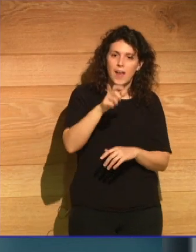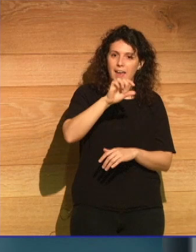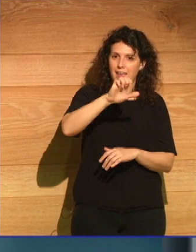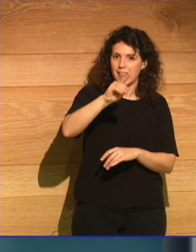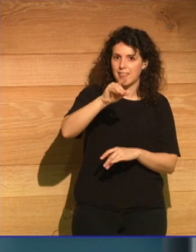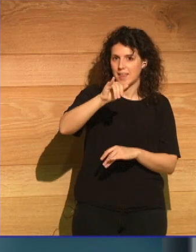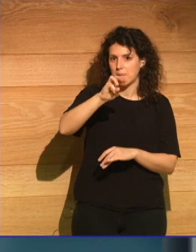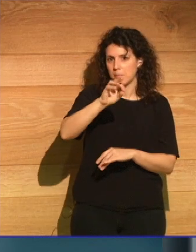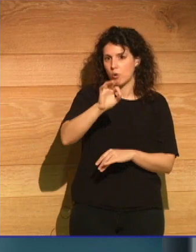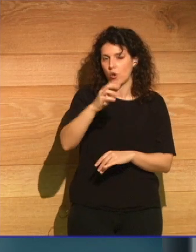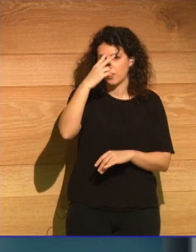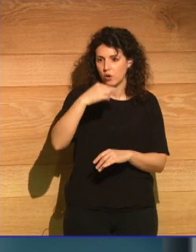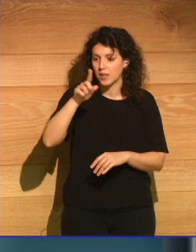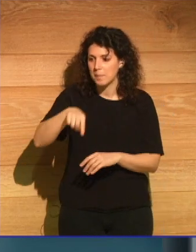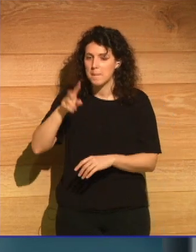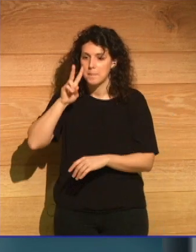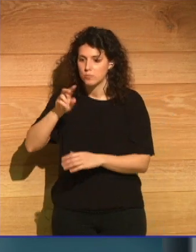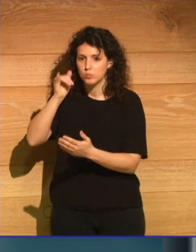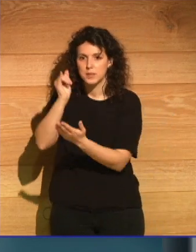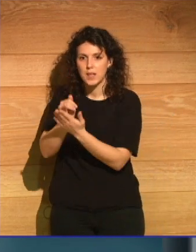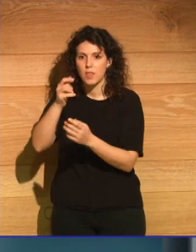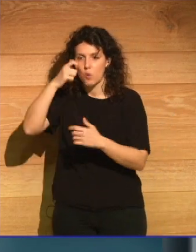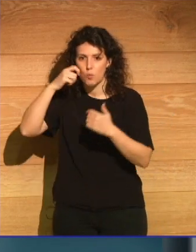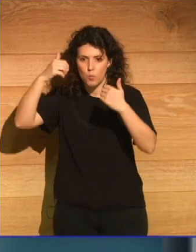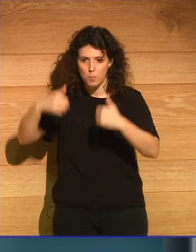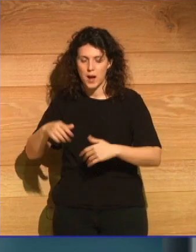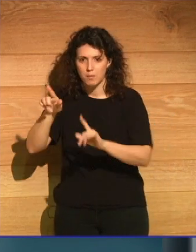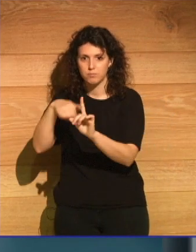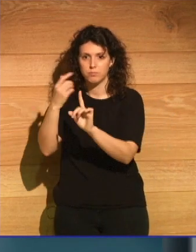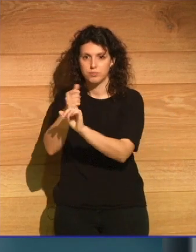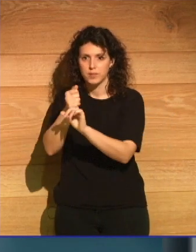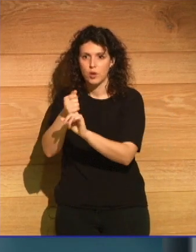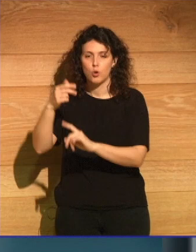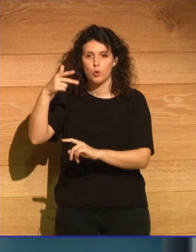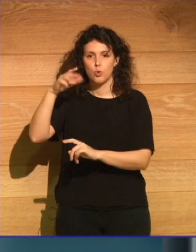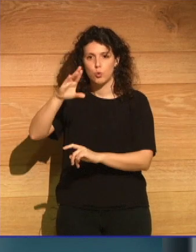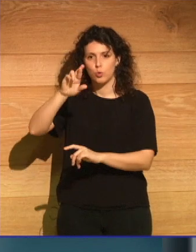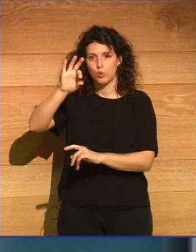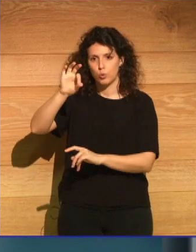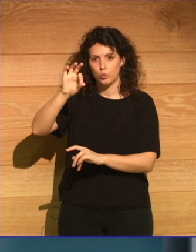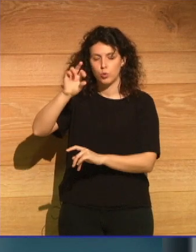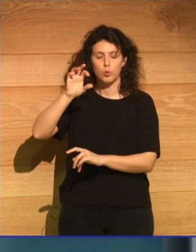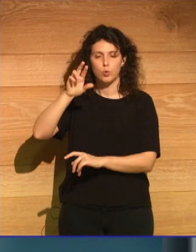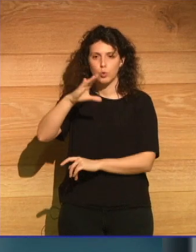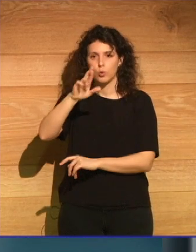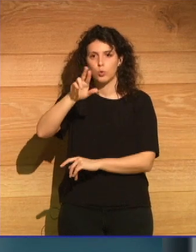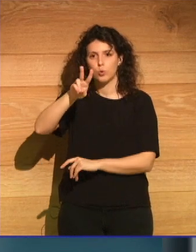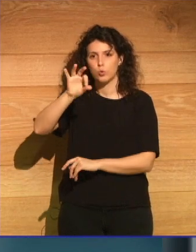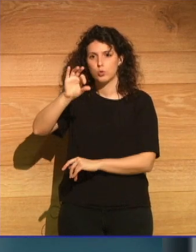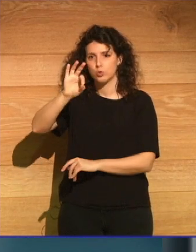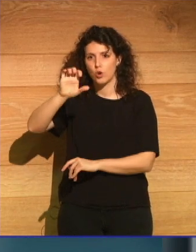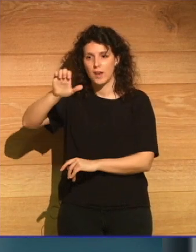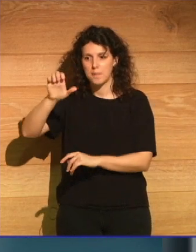contemplamos la pisada humana que descubrió Robinson Crusoe en la playa de la isla que él creía deshabitada.